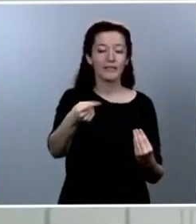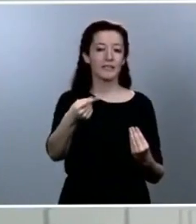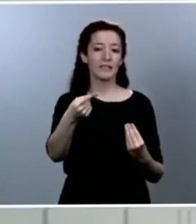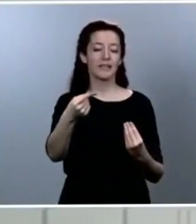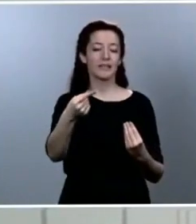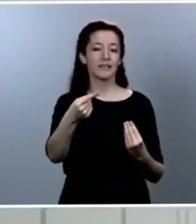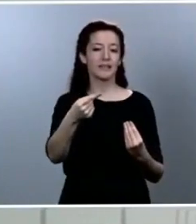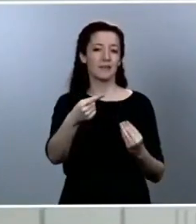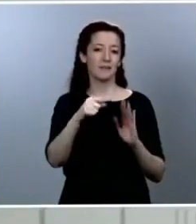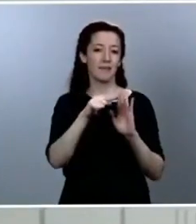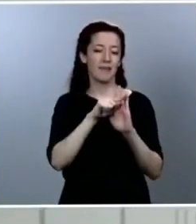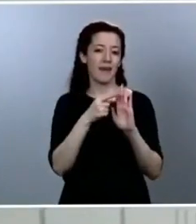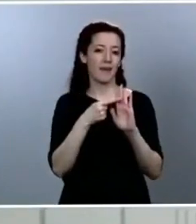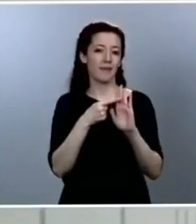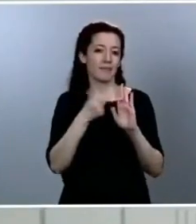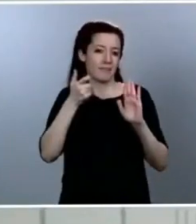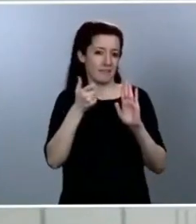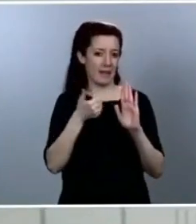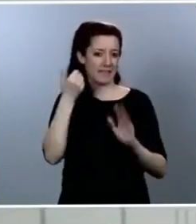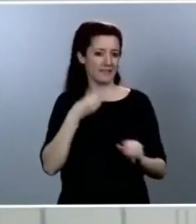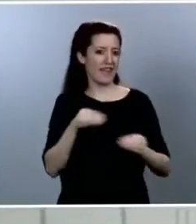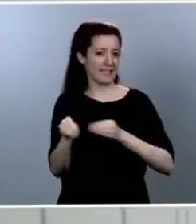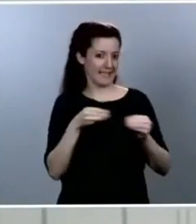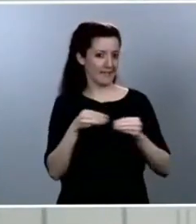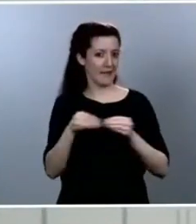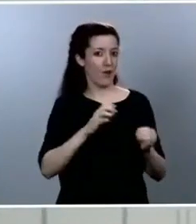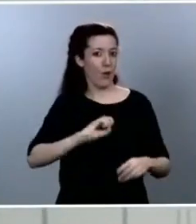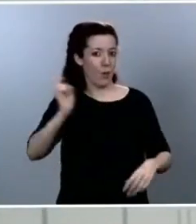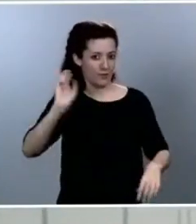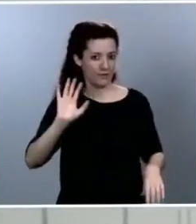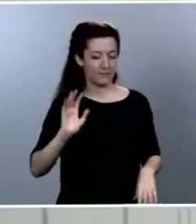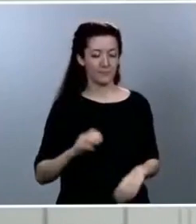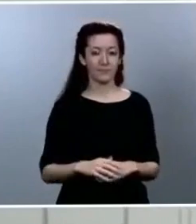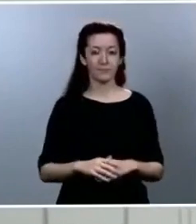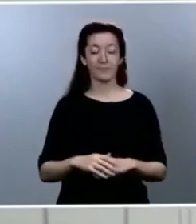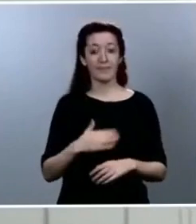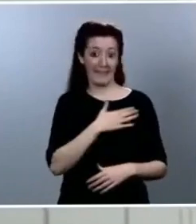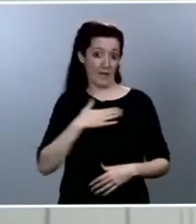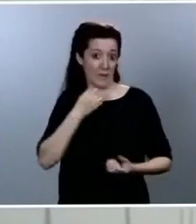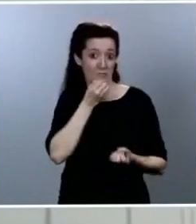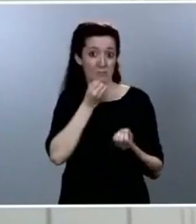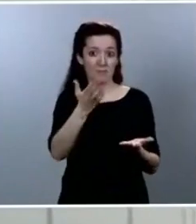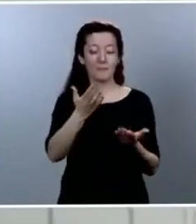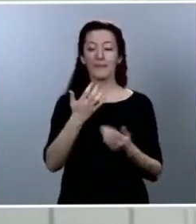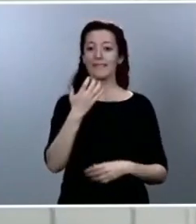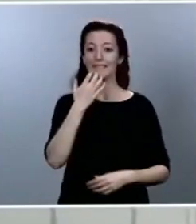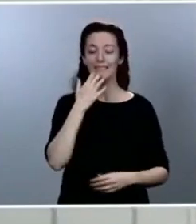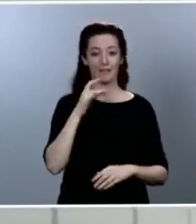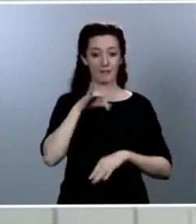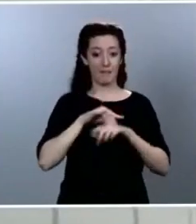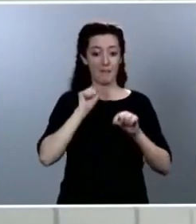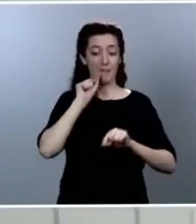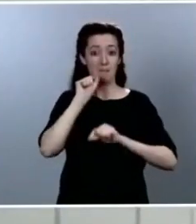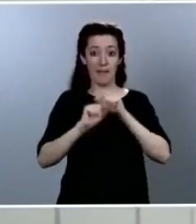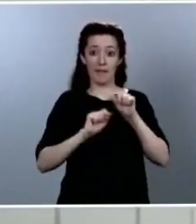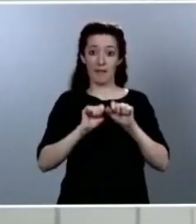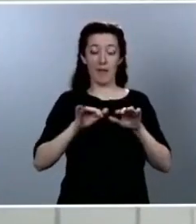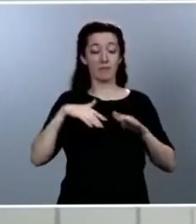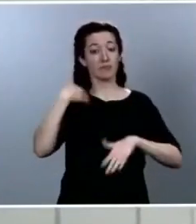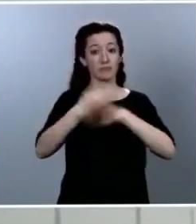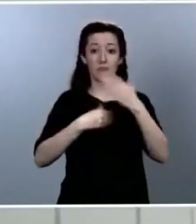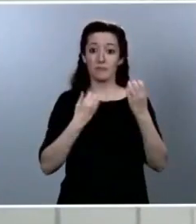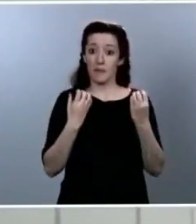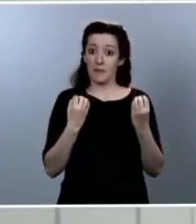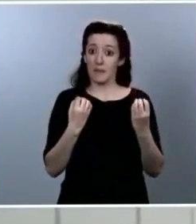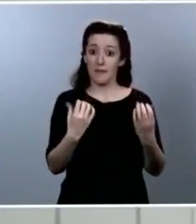anunciarles que si la evolución de la pandemia prosigue en un sentido positivo como lo está haciendo hasta ahora, a partir del próximo